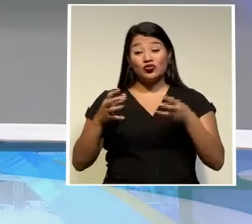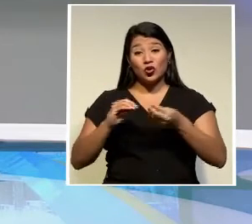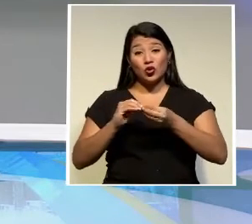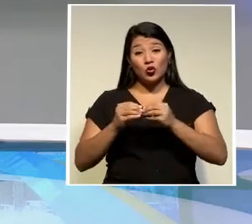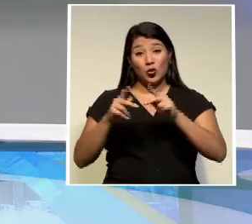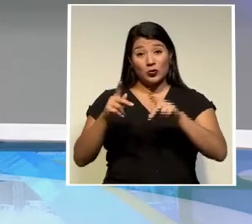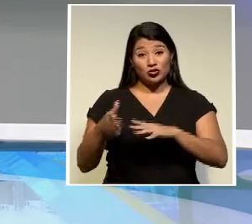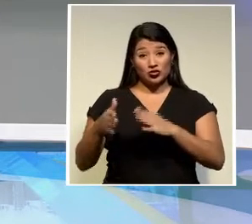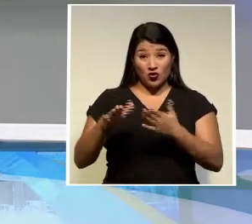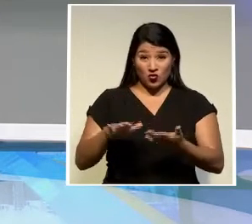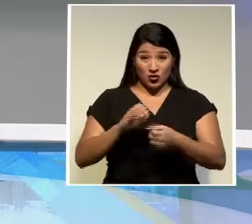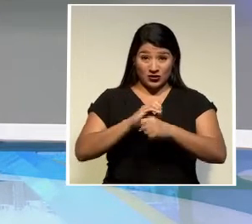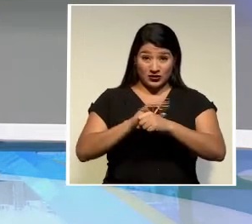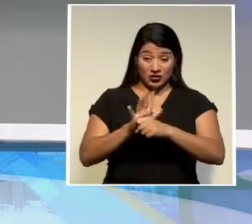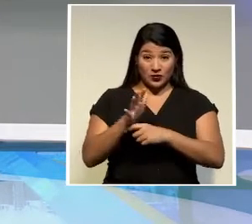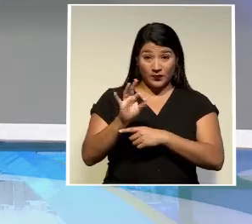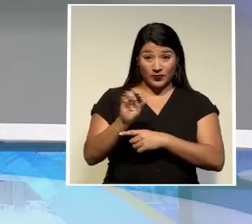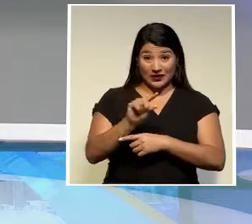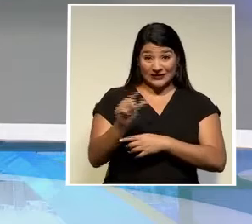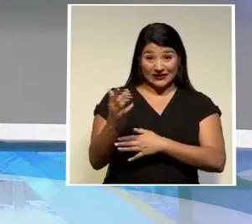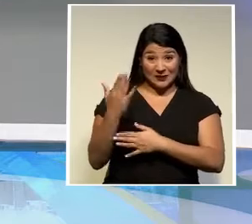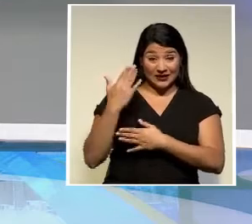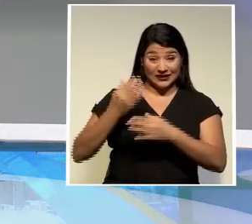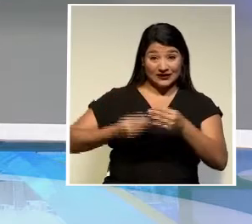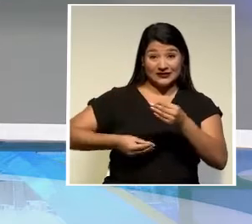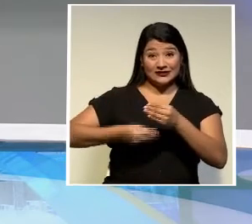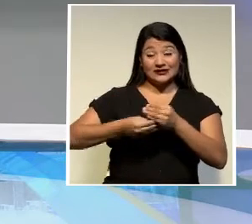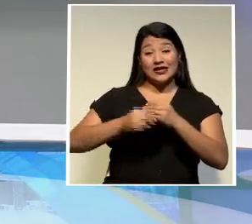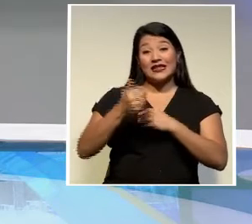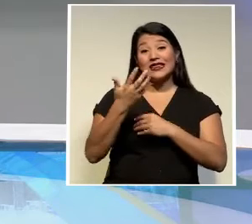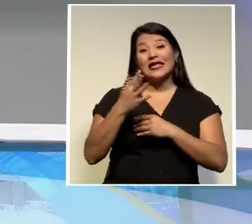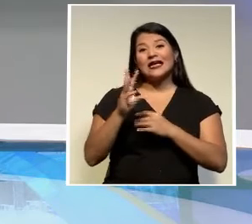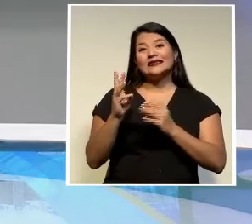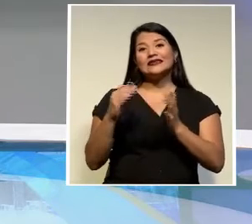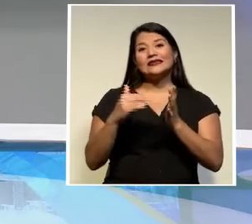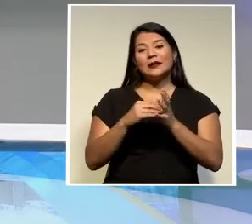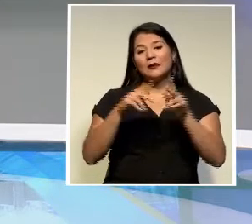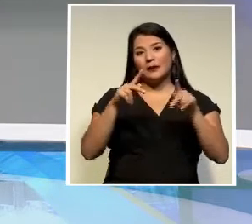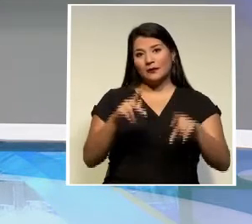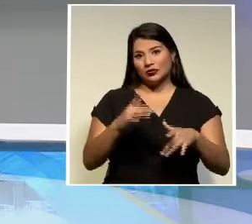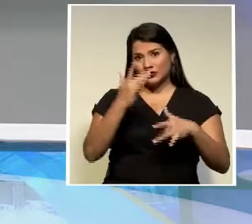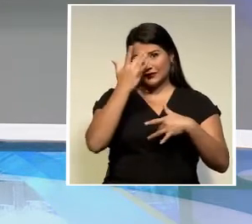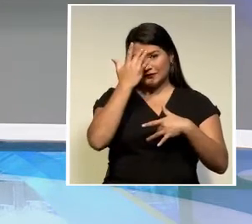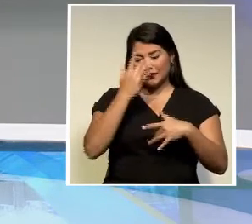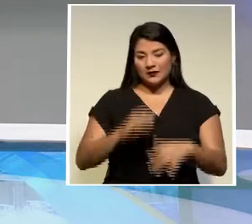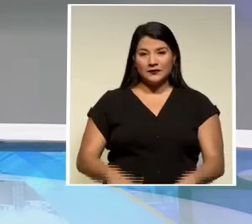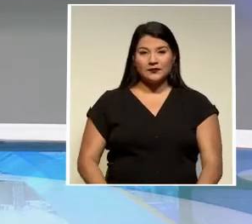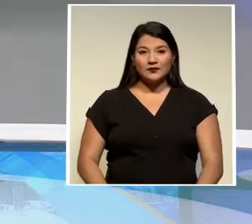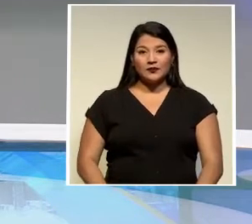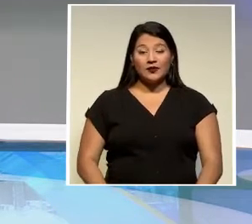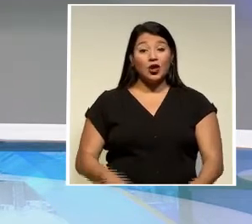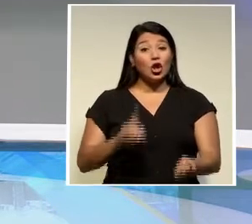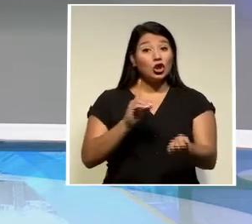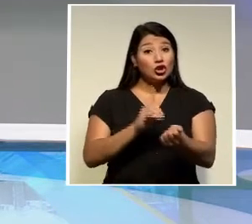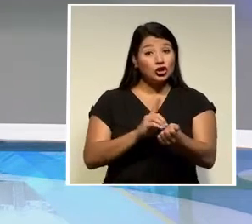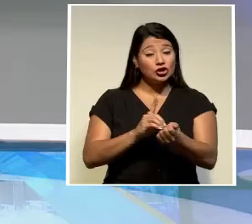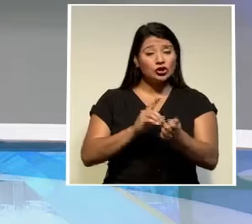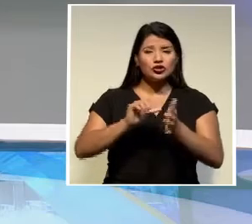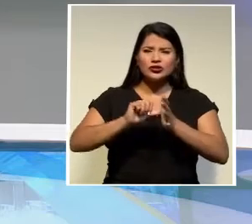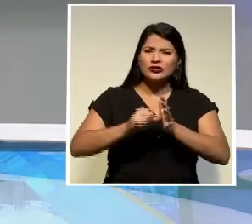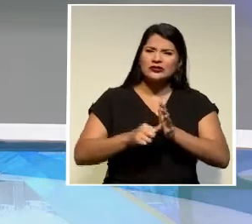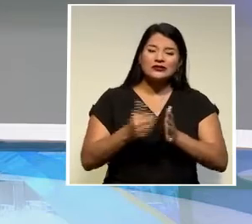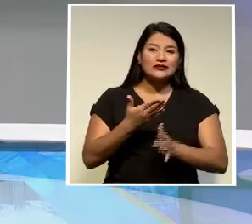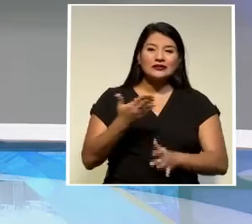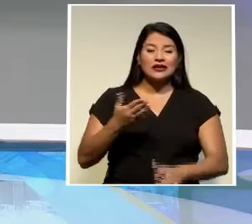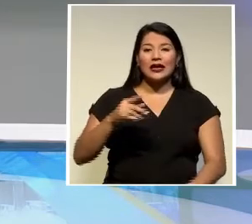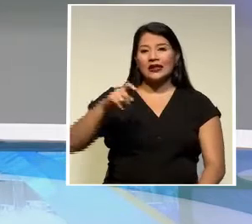durante la semana anterior se sumaron más de 16.000 contagios Los médicos insisten en la